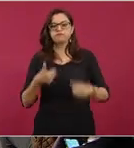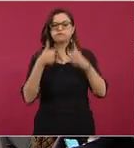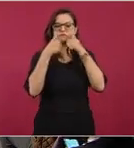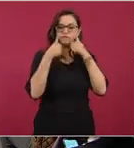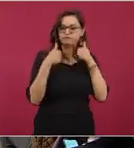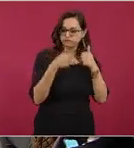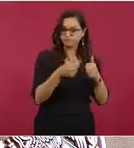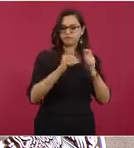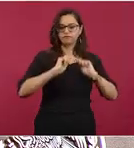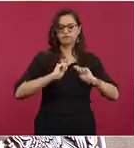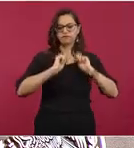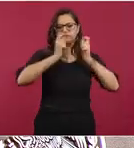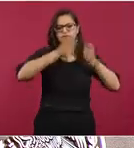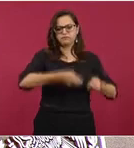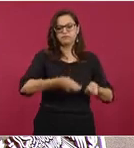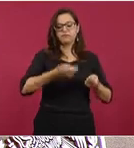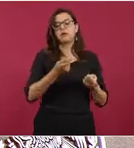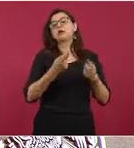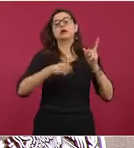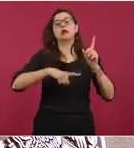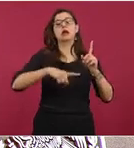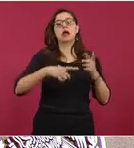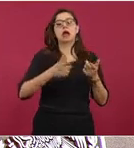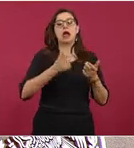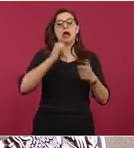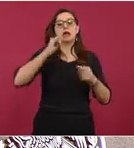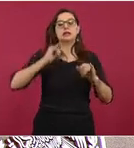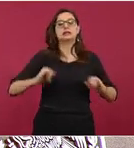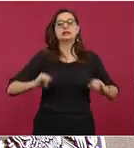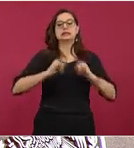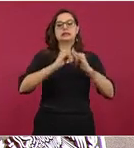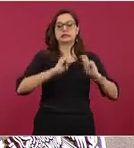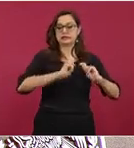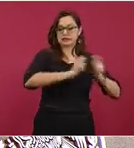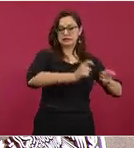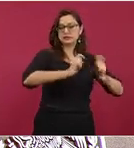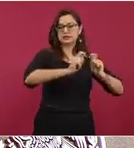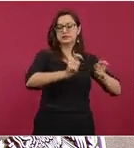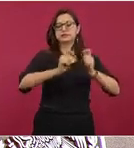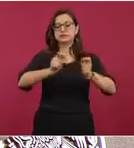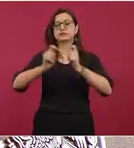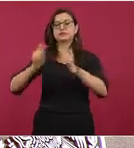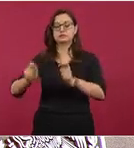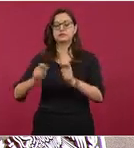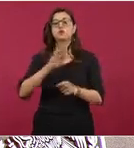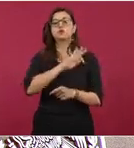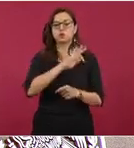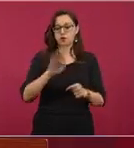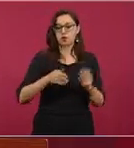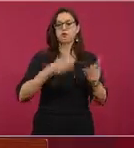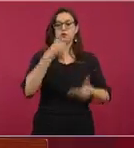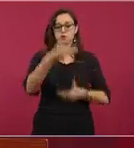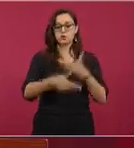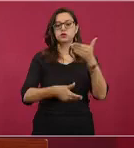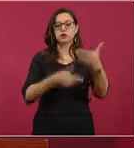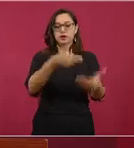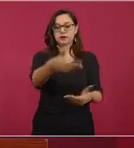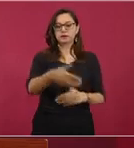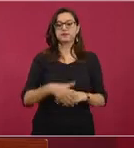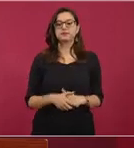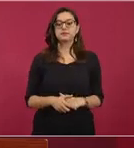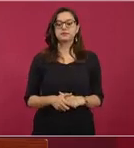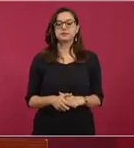responsabilidades a cada dependencia, se lograron muy importantes avances. Informo a ustedes